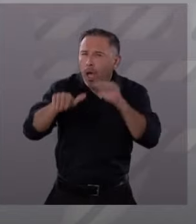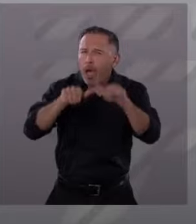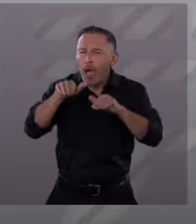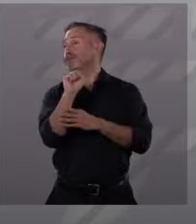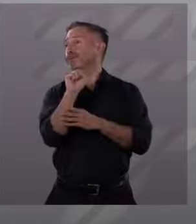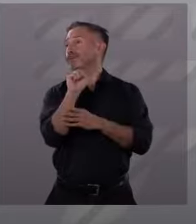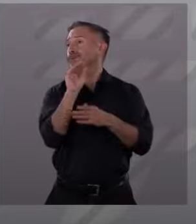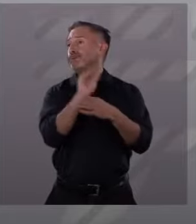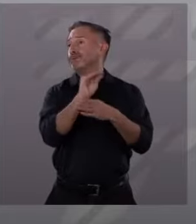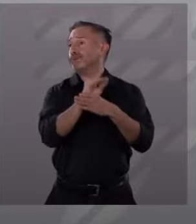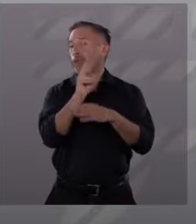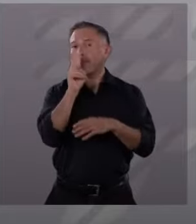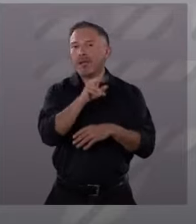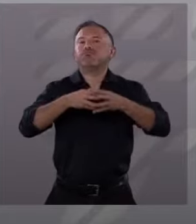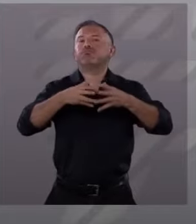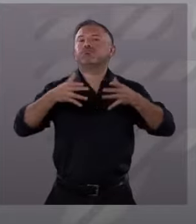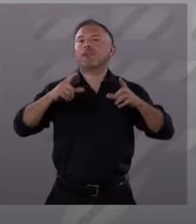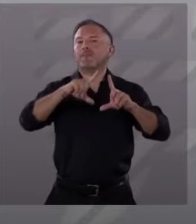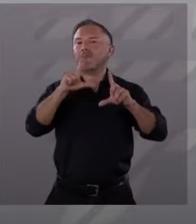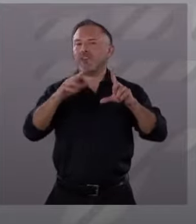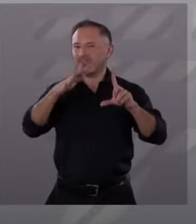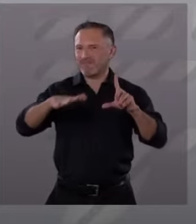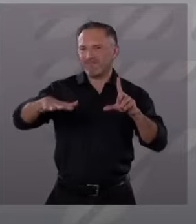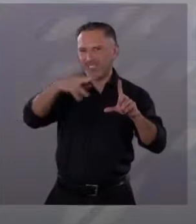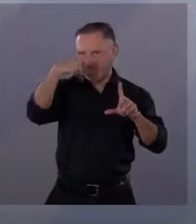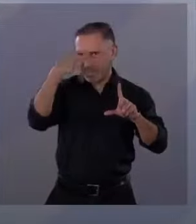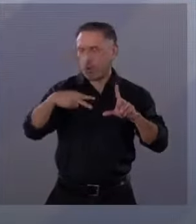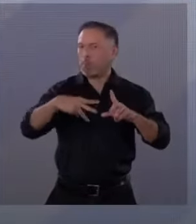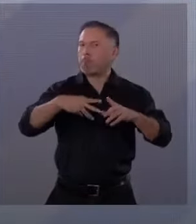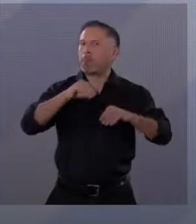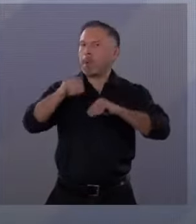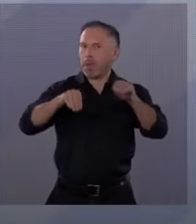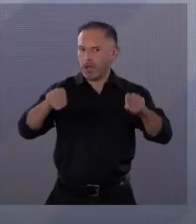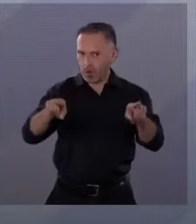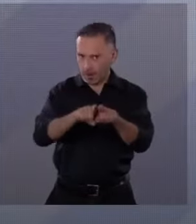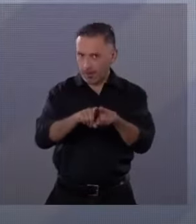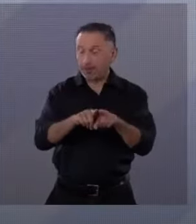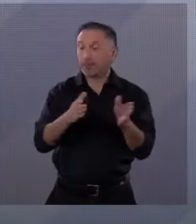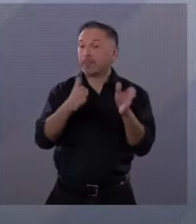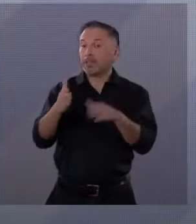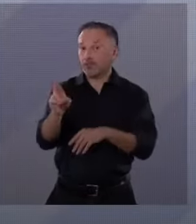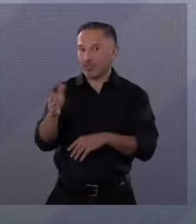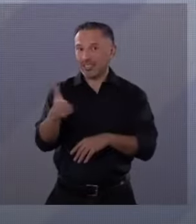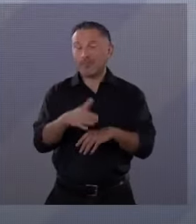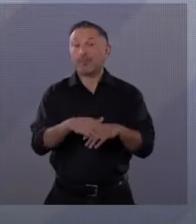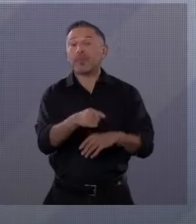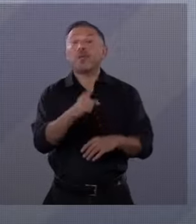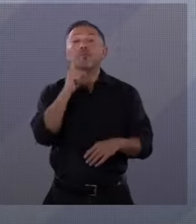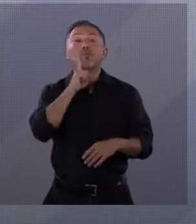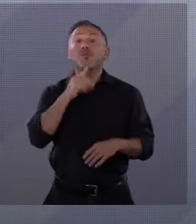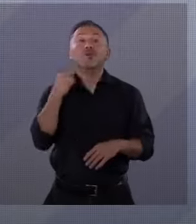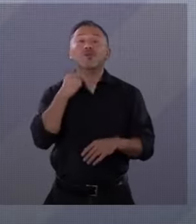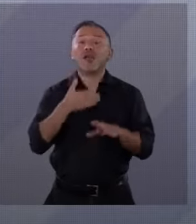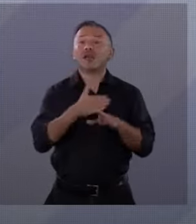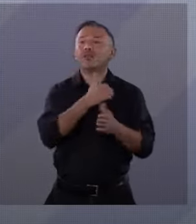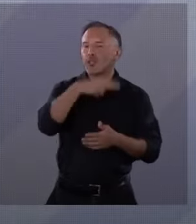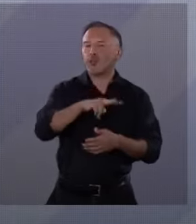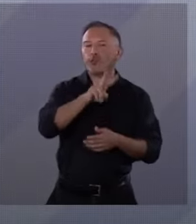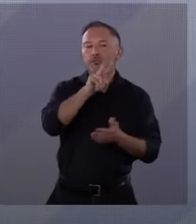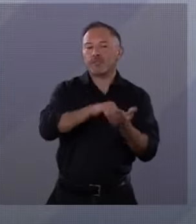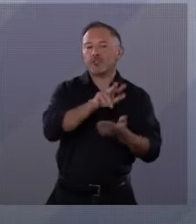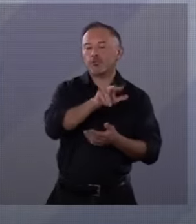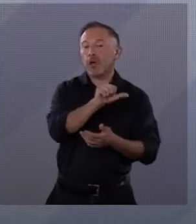clandestinas. Esa es la realidad. Feminicidios. En la Ciudad de México crecieron el 25% de 2018 a 2023.